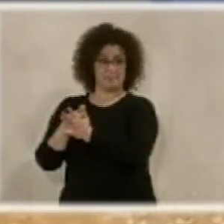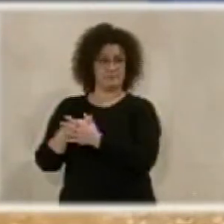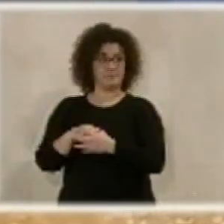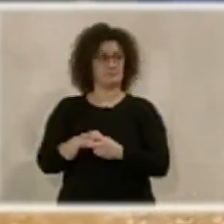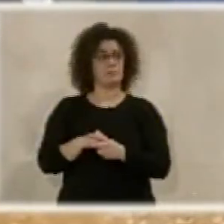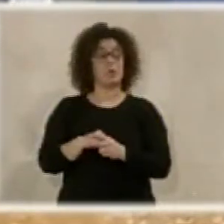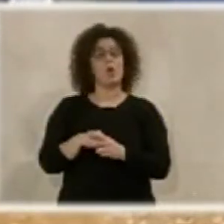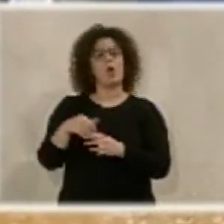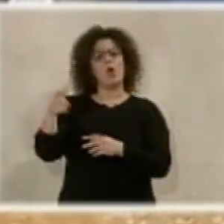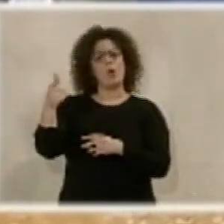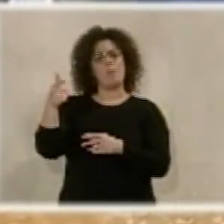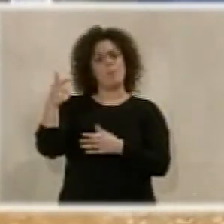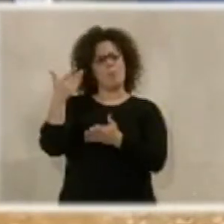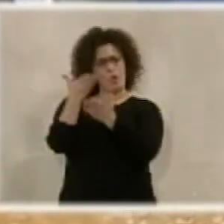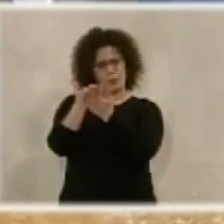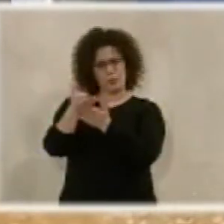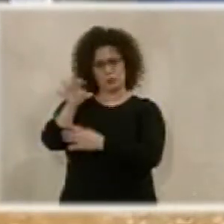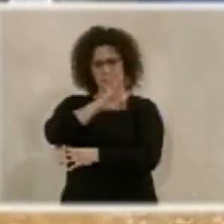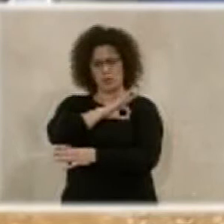En su moción, señor Burgo,